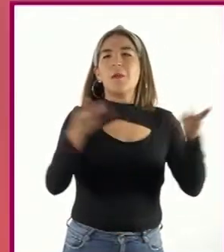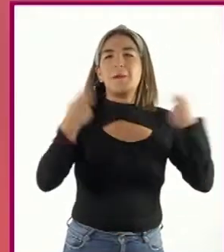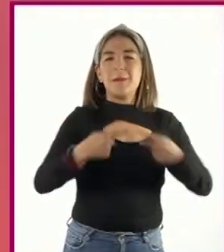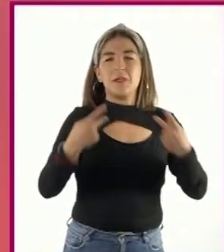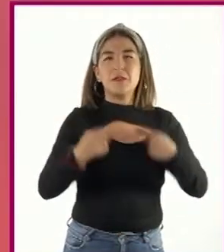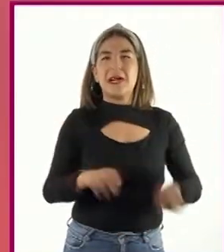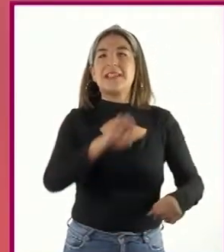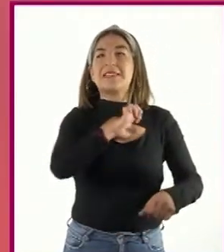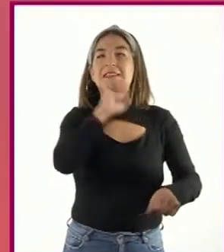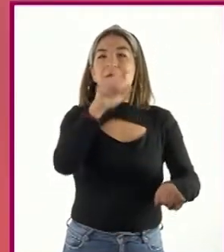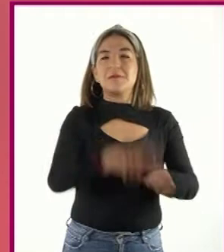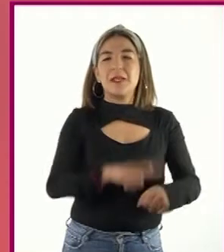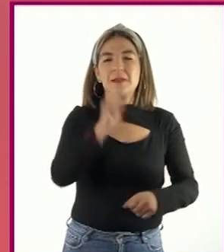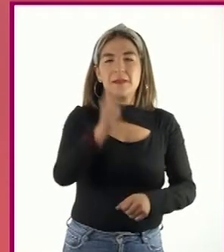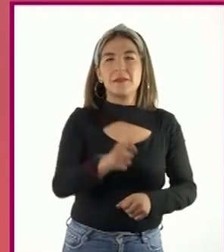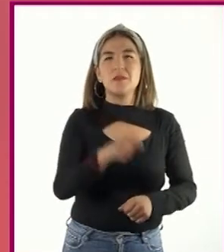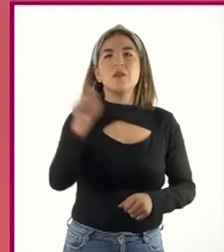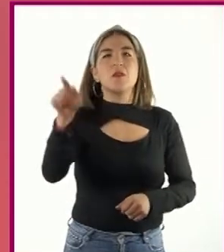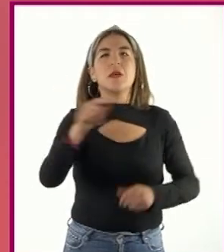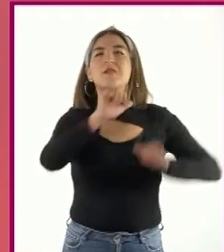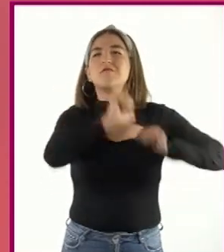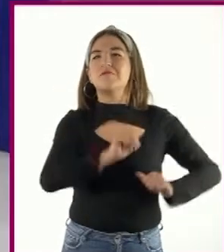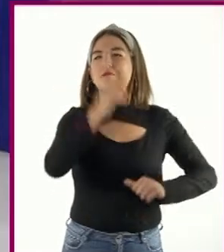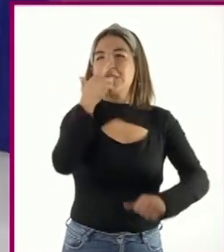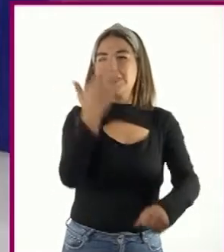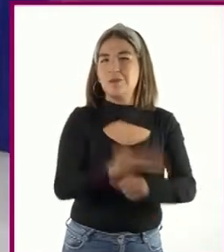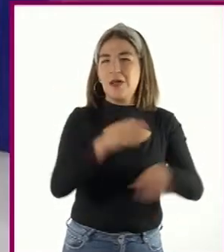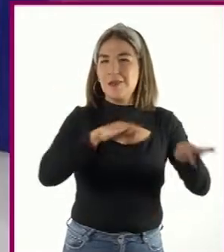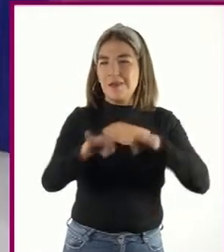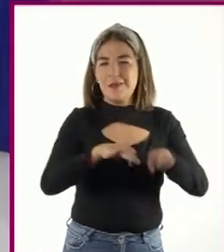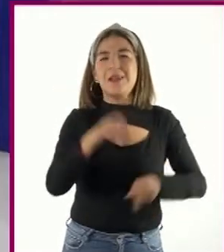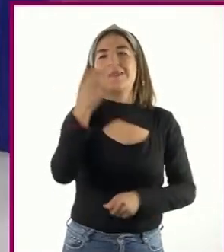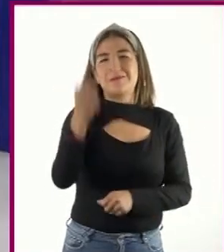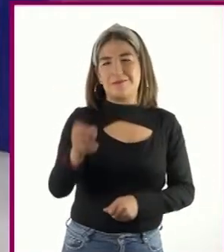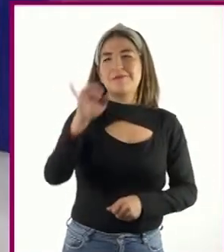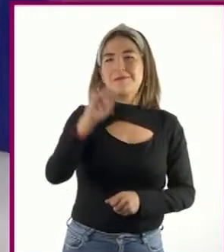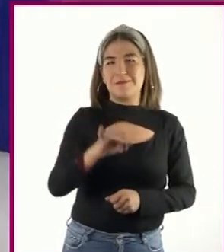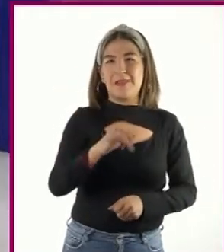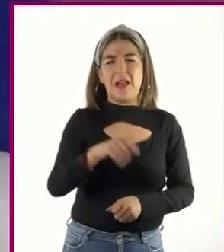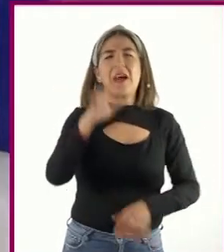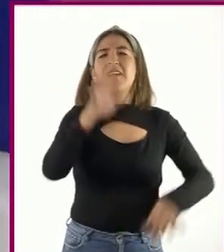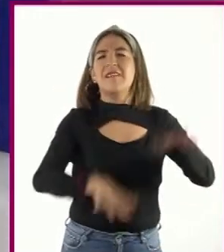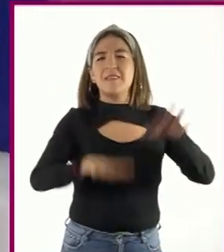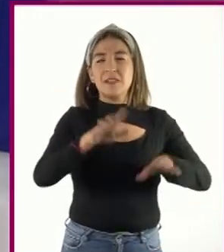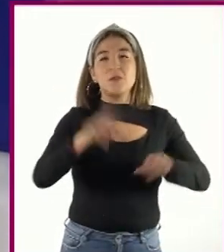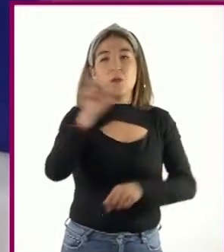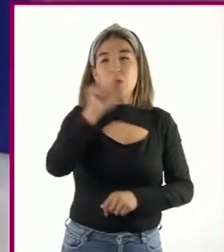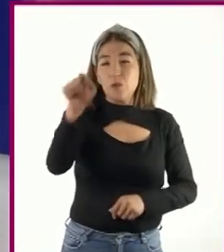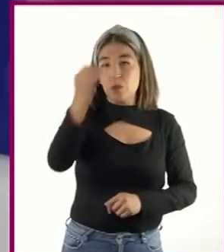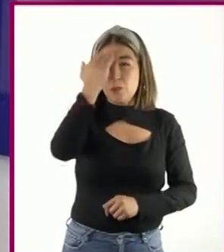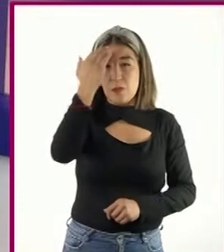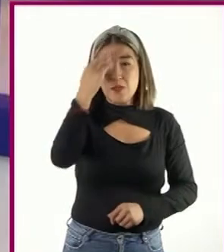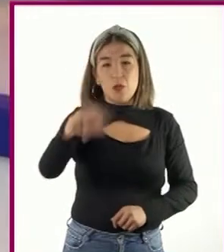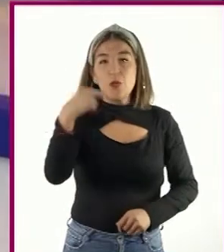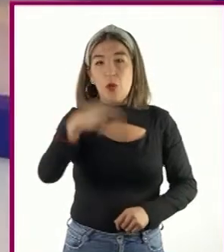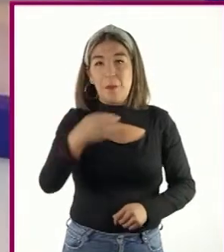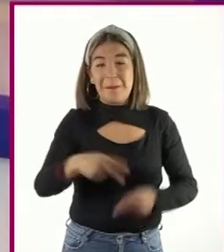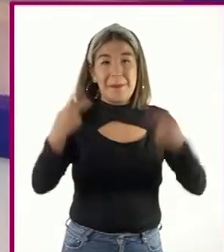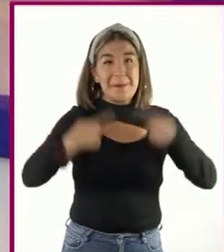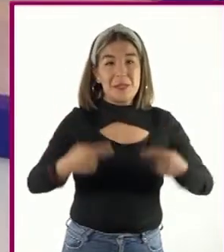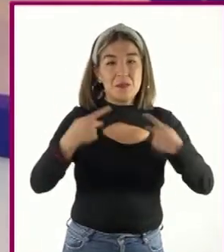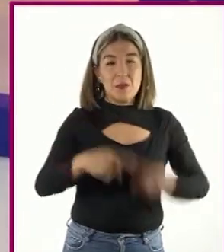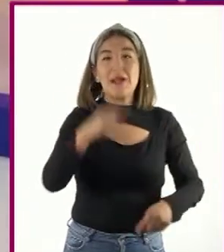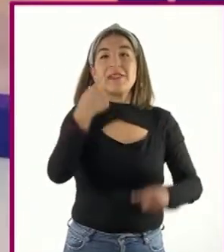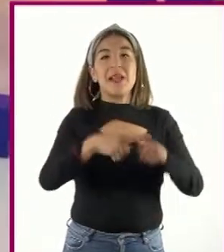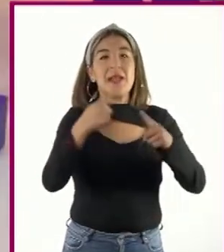específicas, así como a sus cargos. Es correcto. En ocasiones, cuando conocemos el nombre de la persona